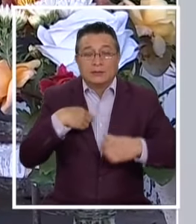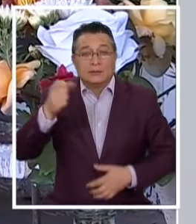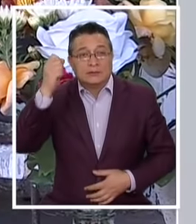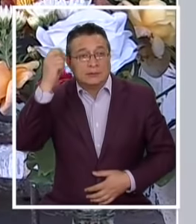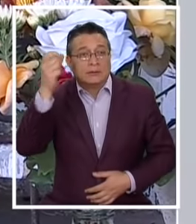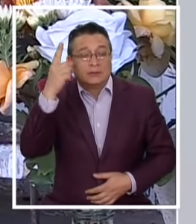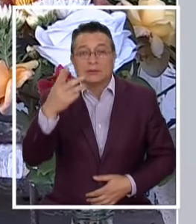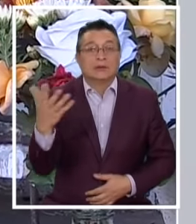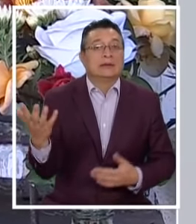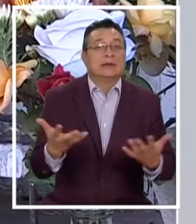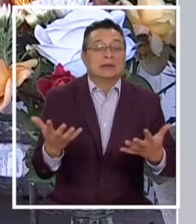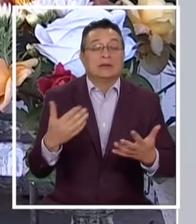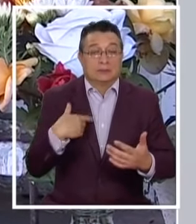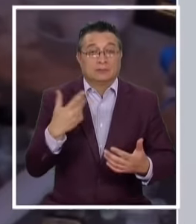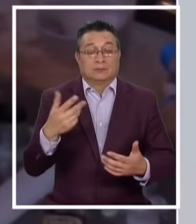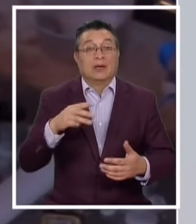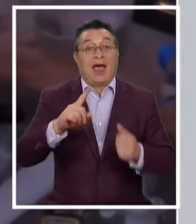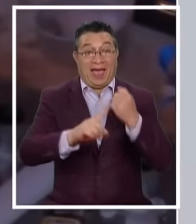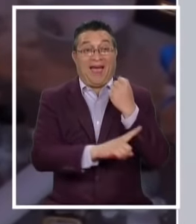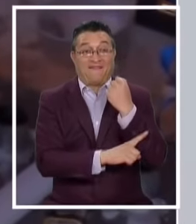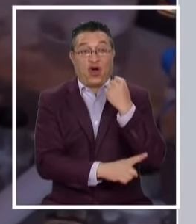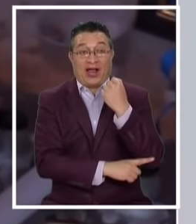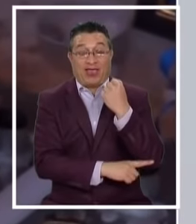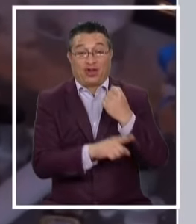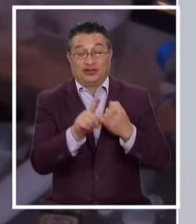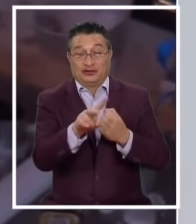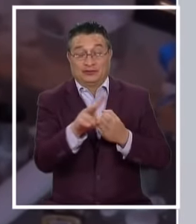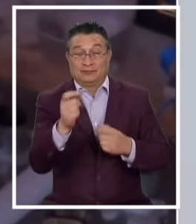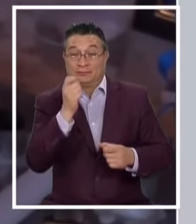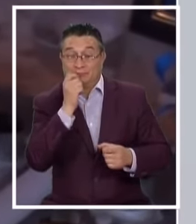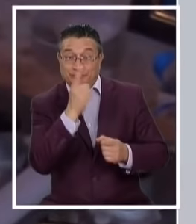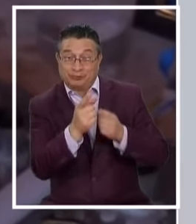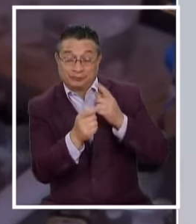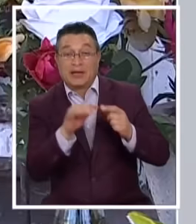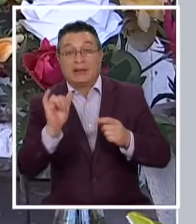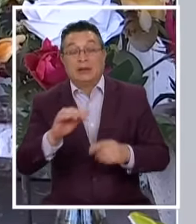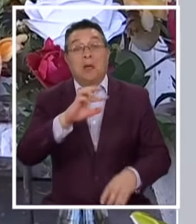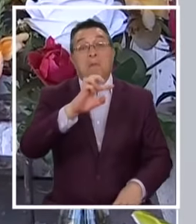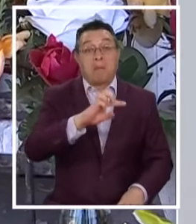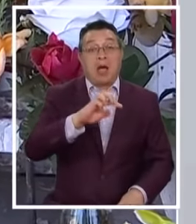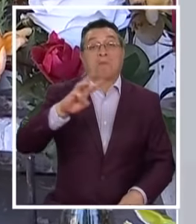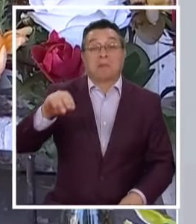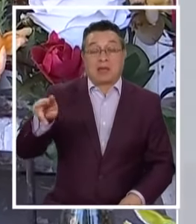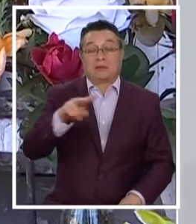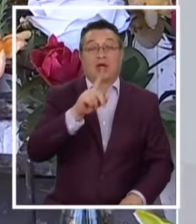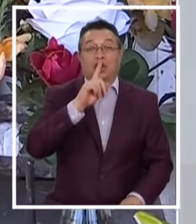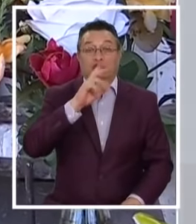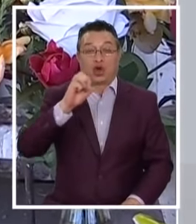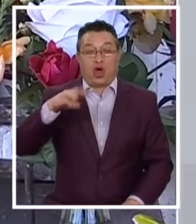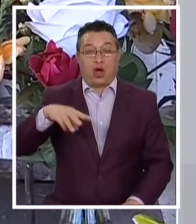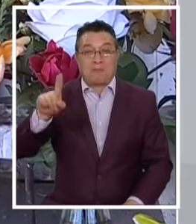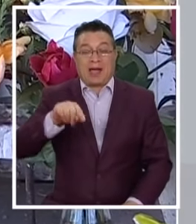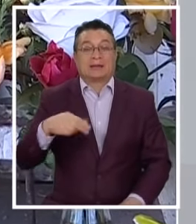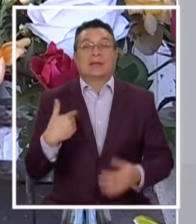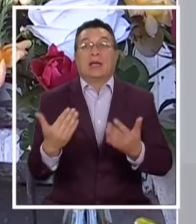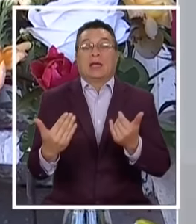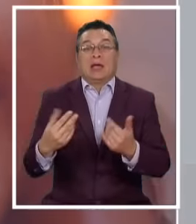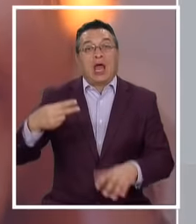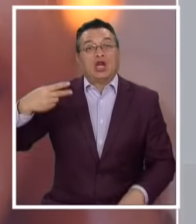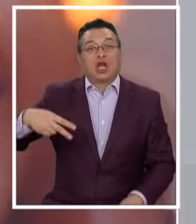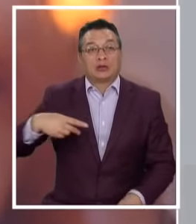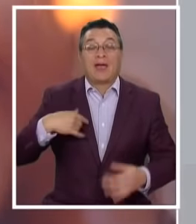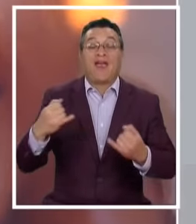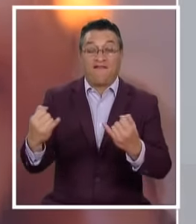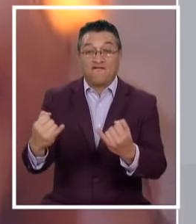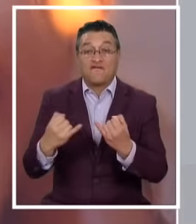esperando Las partes Nos referimos A los abogados Cerellantes Y también por supuesto A los padres Del pequeño Tomás Bravo Nos referimos